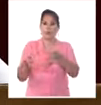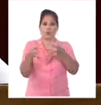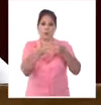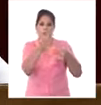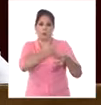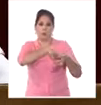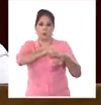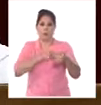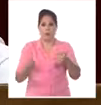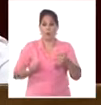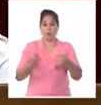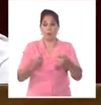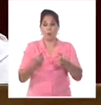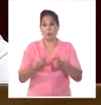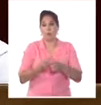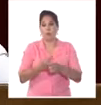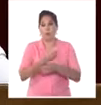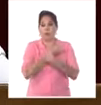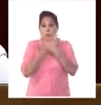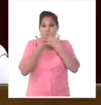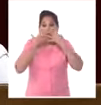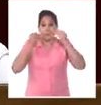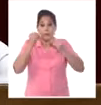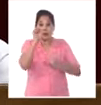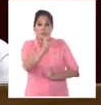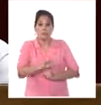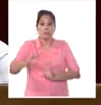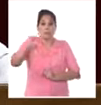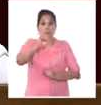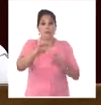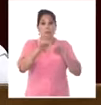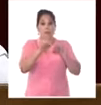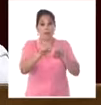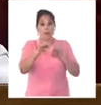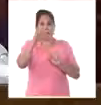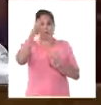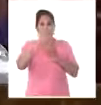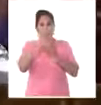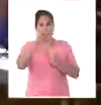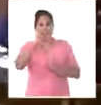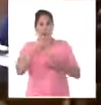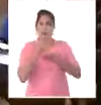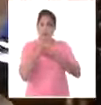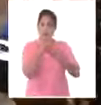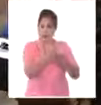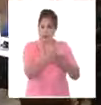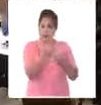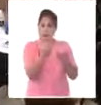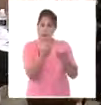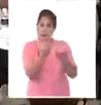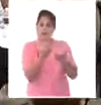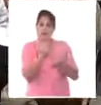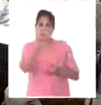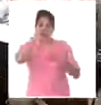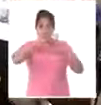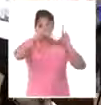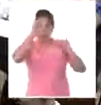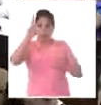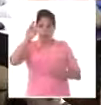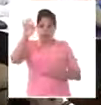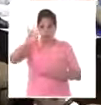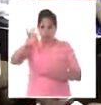Cuando desapareció de golpe la comunidad socialista y con ella el CAME y la economía cubana cayó más del 30%,